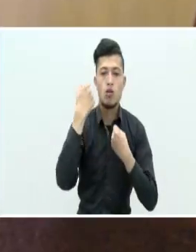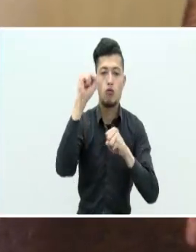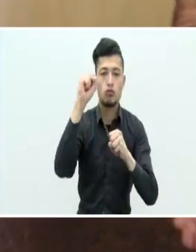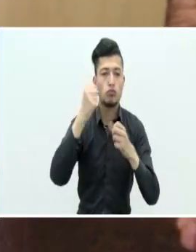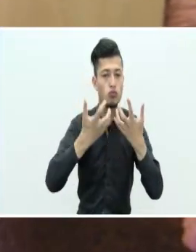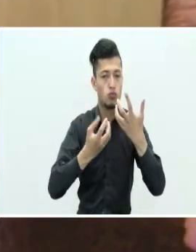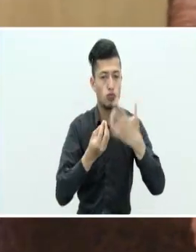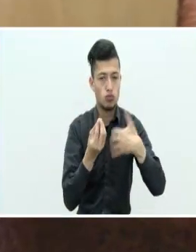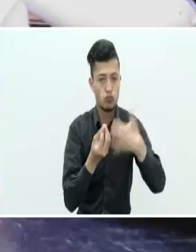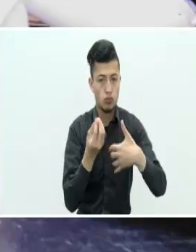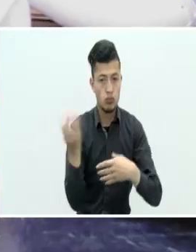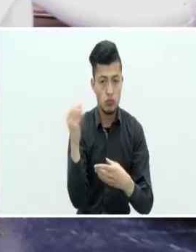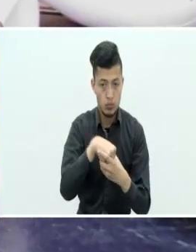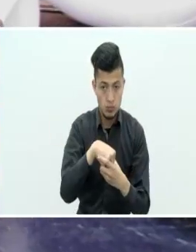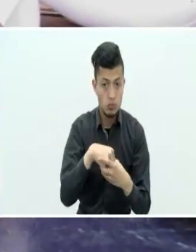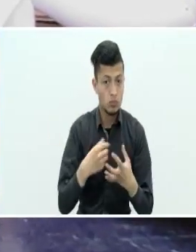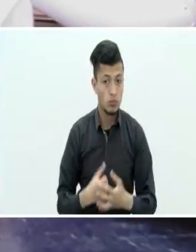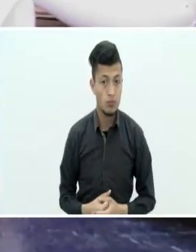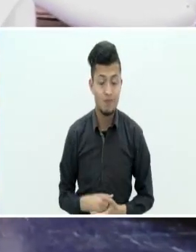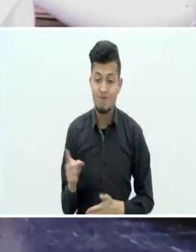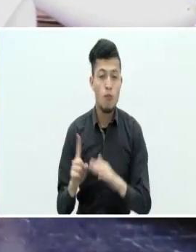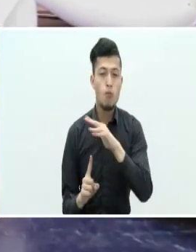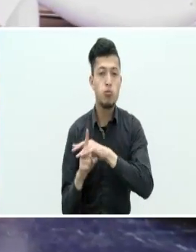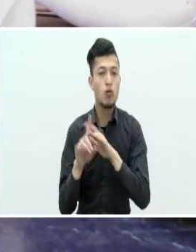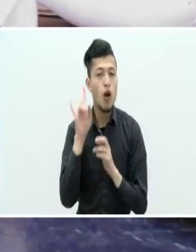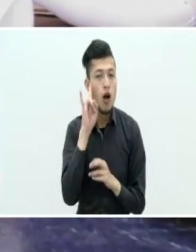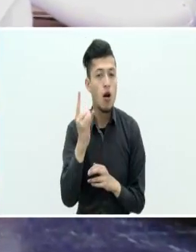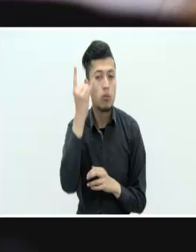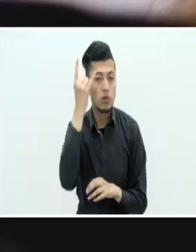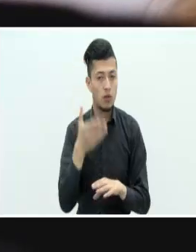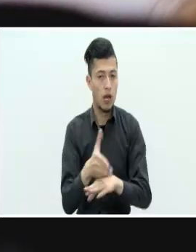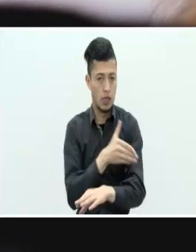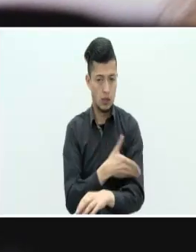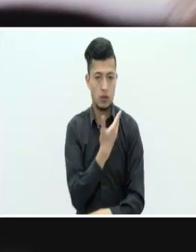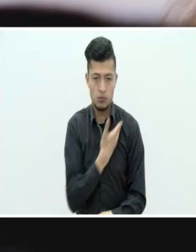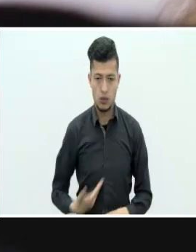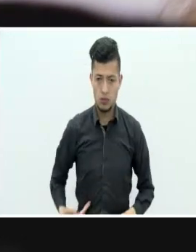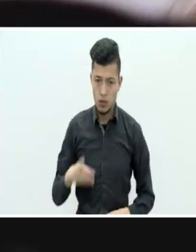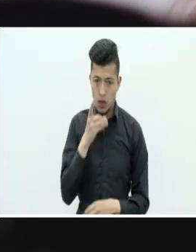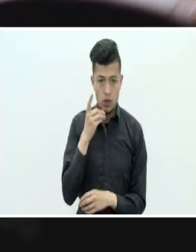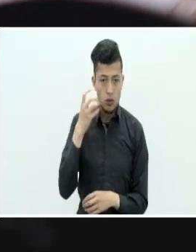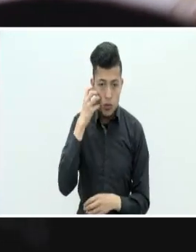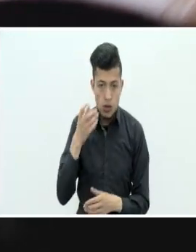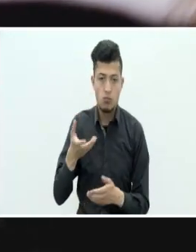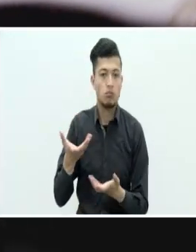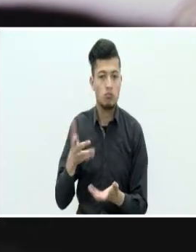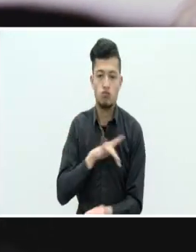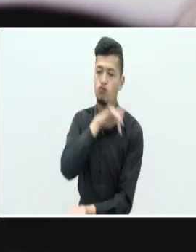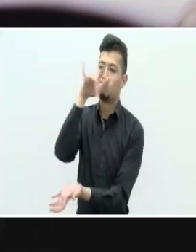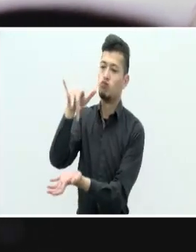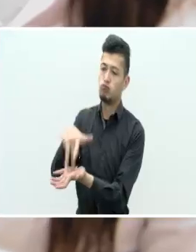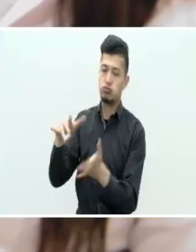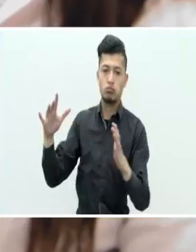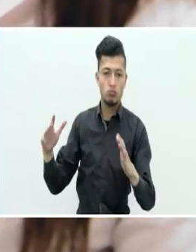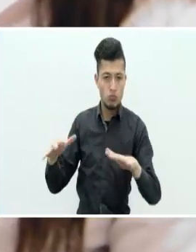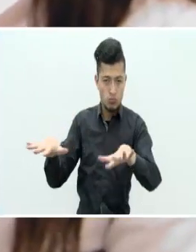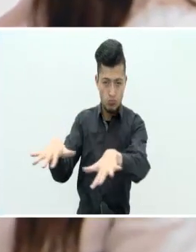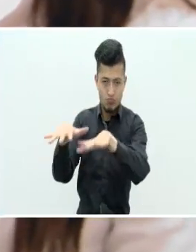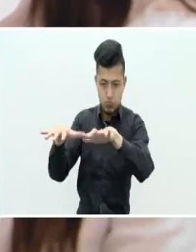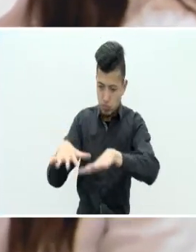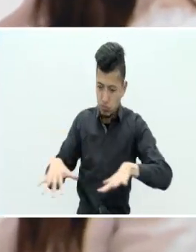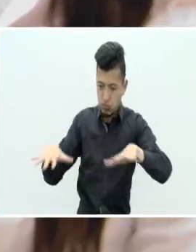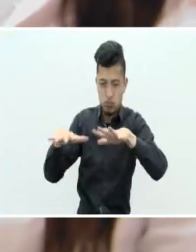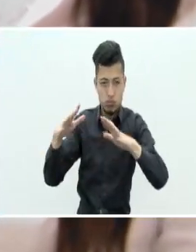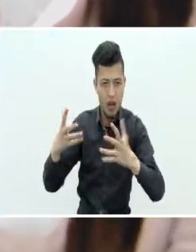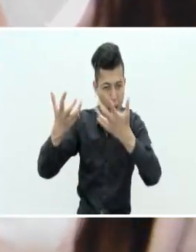Esto nació de la visita que hizo el presidente Duque a Silicon Valley. Allá se adquirieron unos compromisos con muchas de las